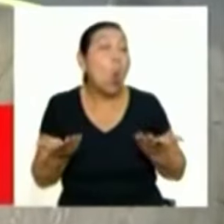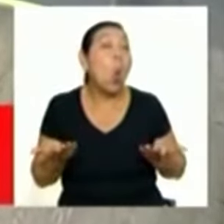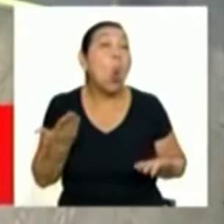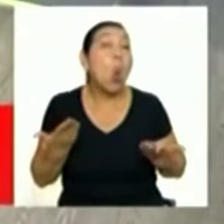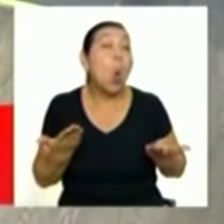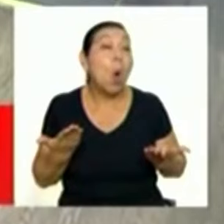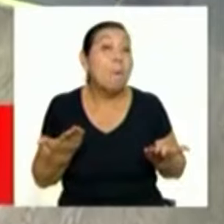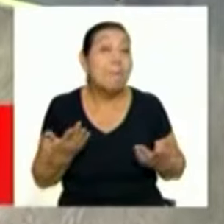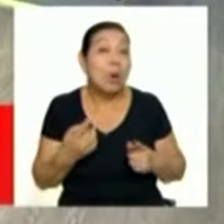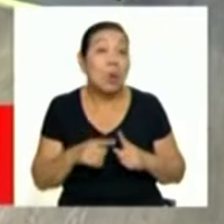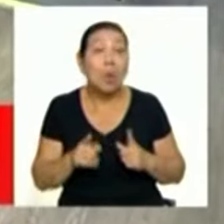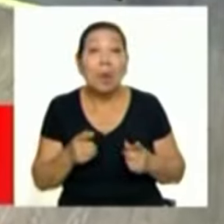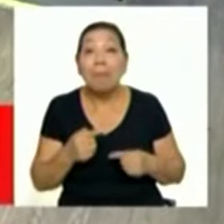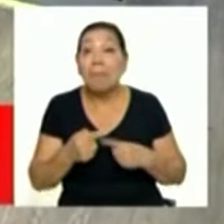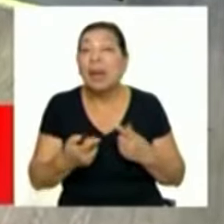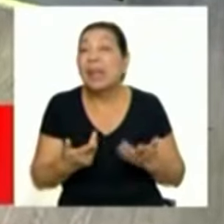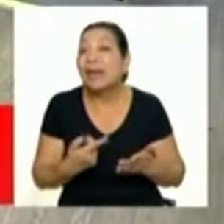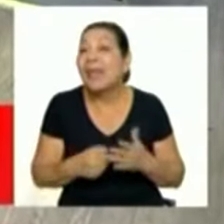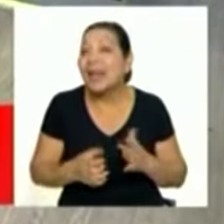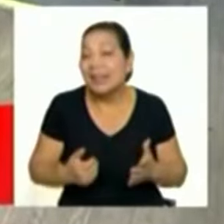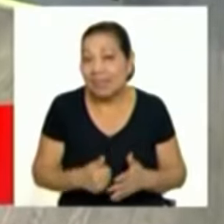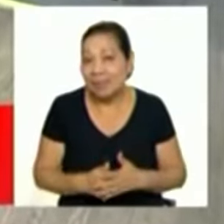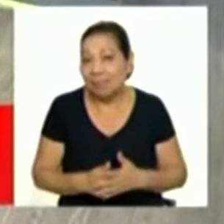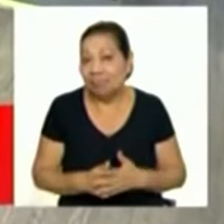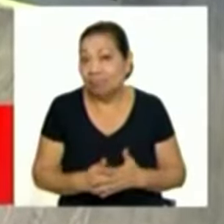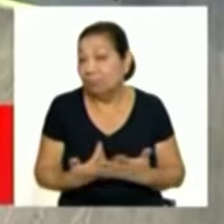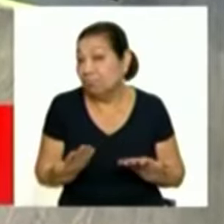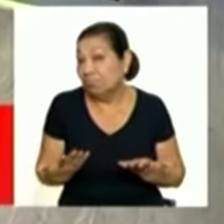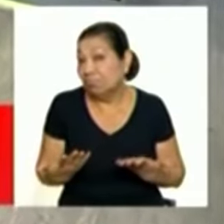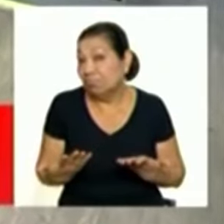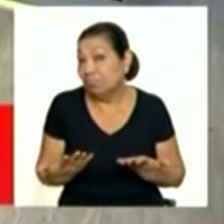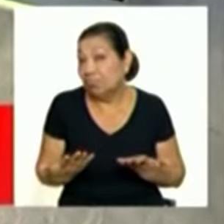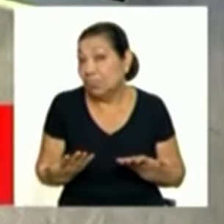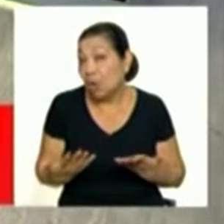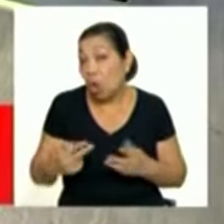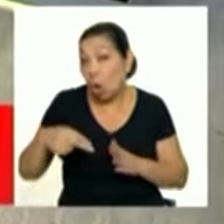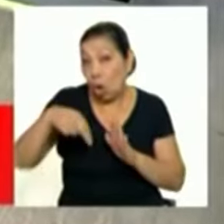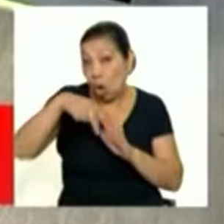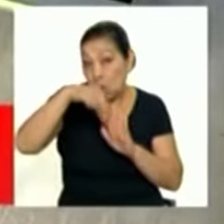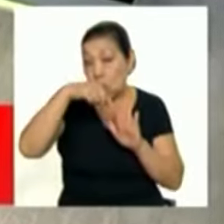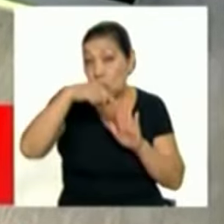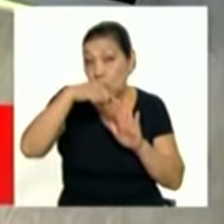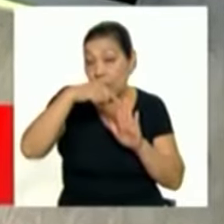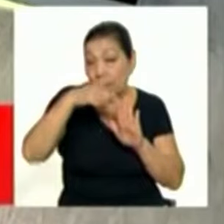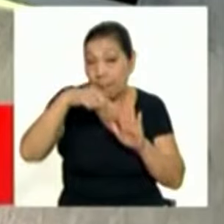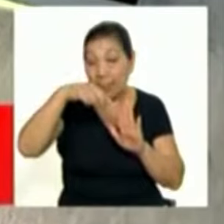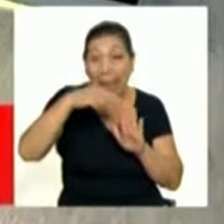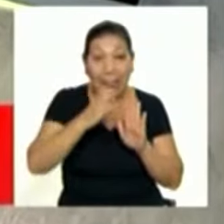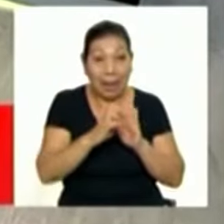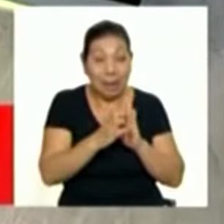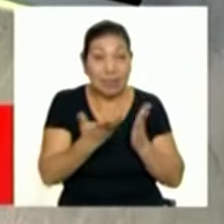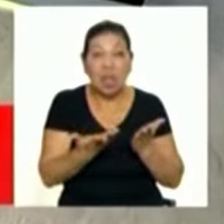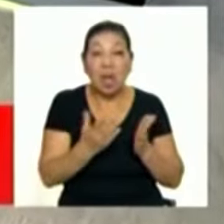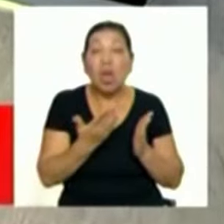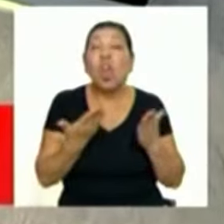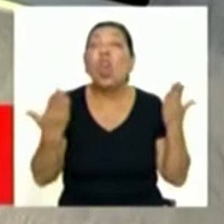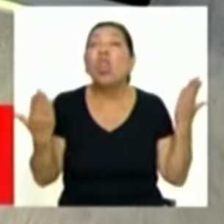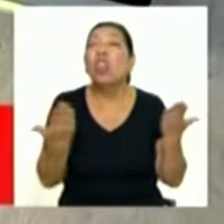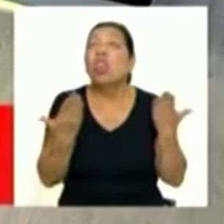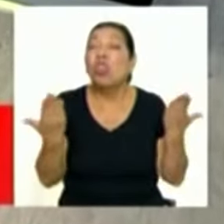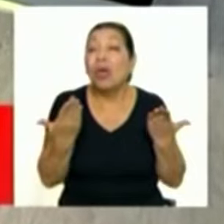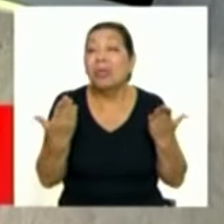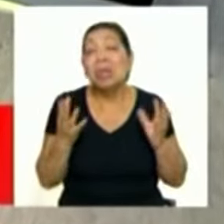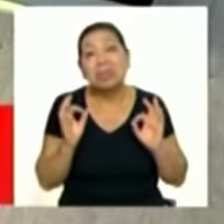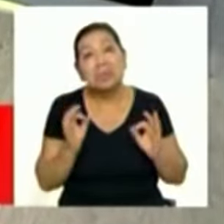tomar en cuenta en sus próximas actividades. Digamos, en la zona norte, en la zona este de la capital donde se